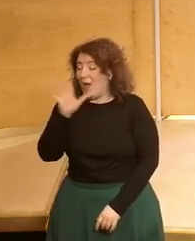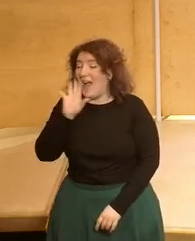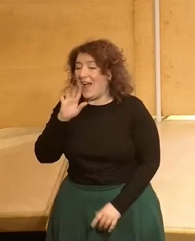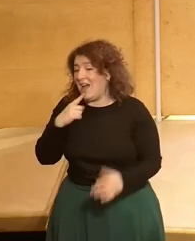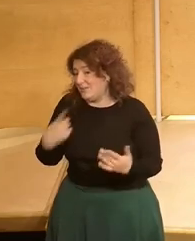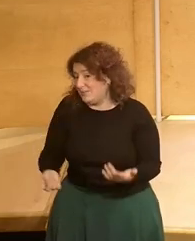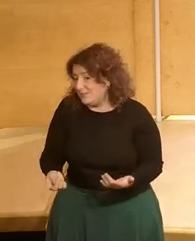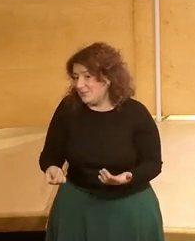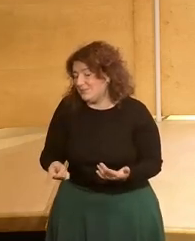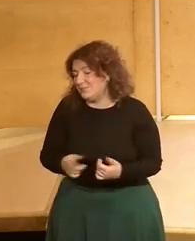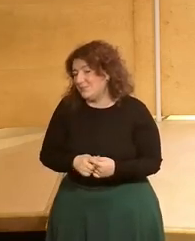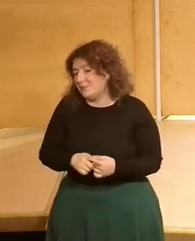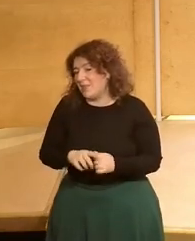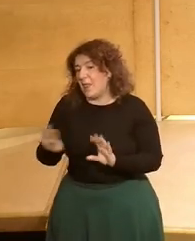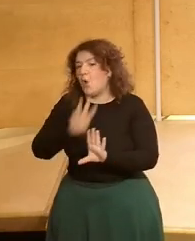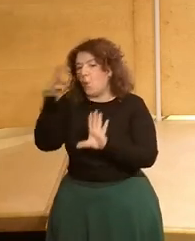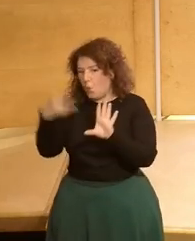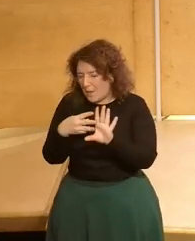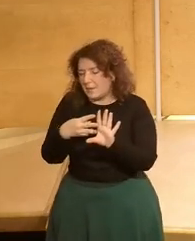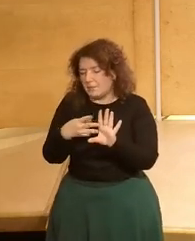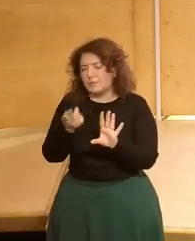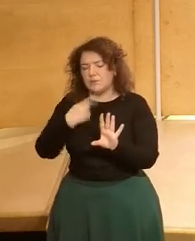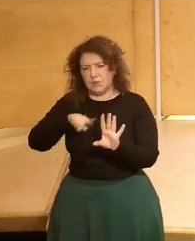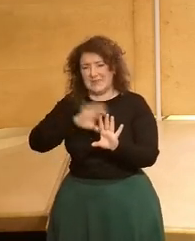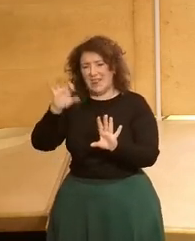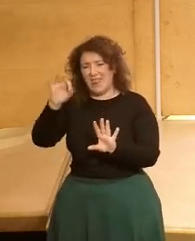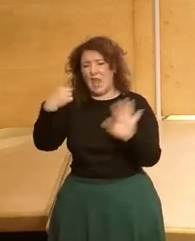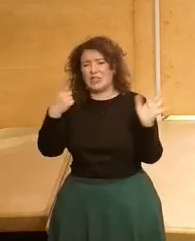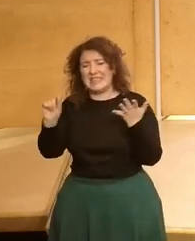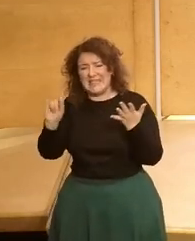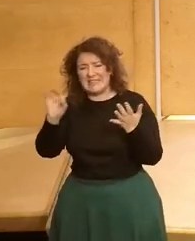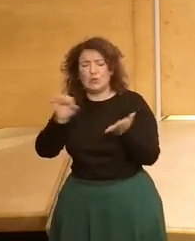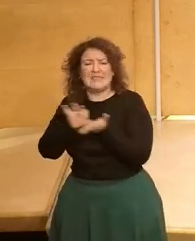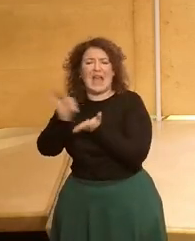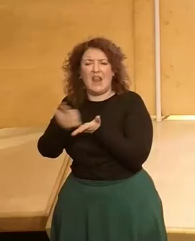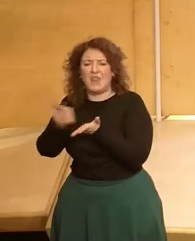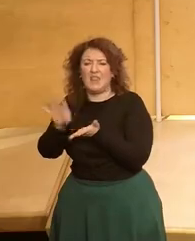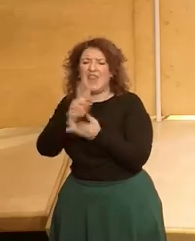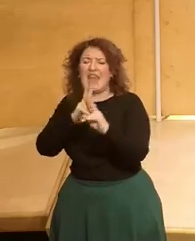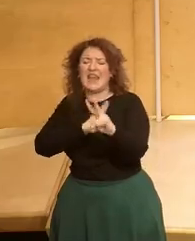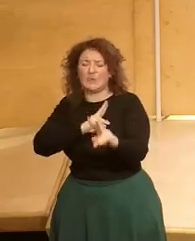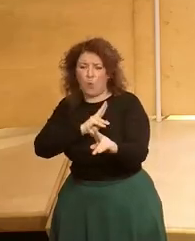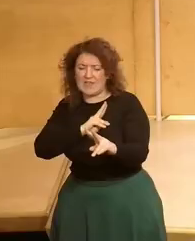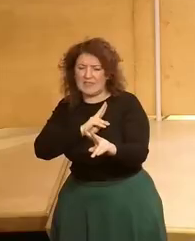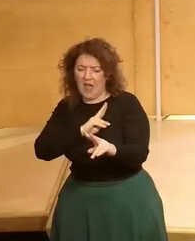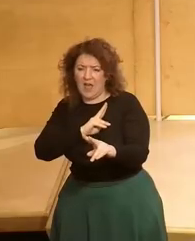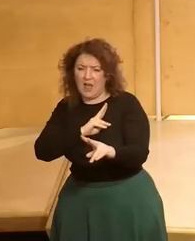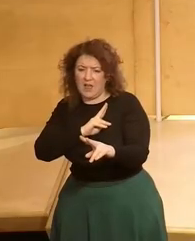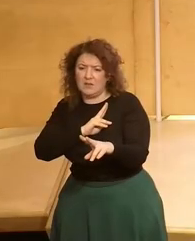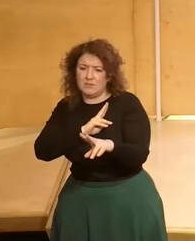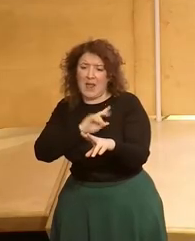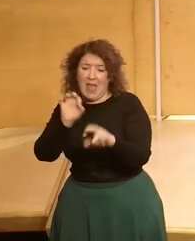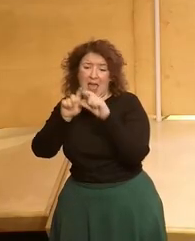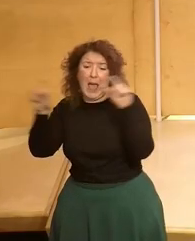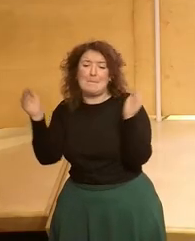realmente aparte de la página web vamos a poner en marcha en el 060 un servicio de respuesta precisamente para llegar con